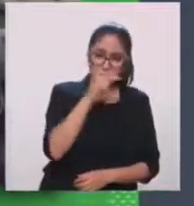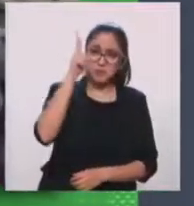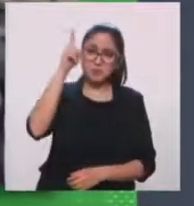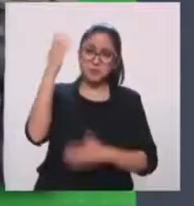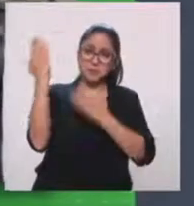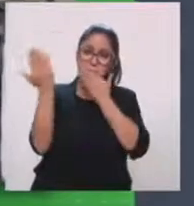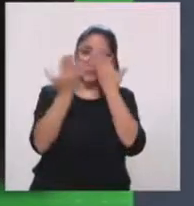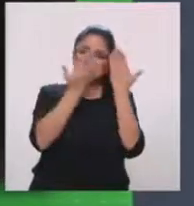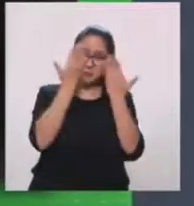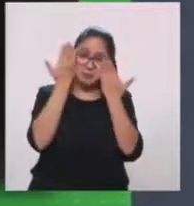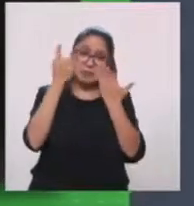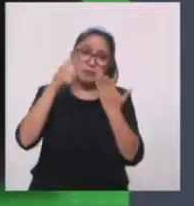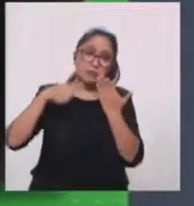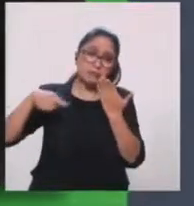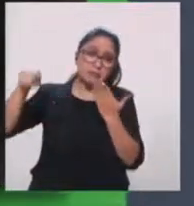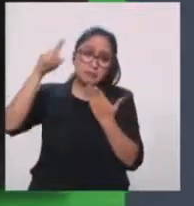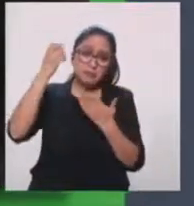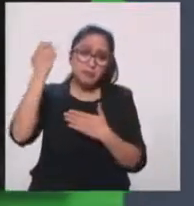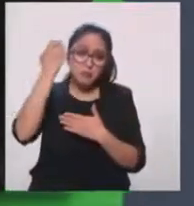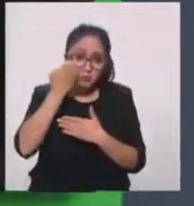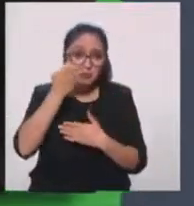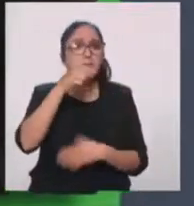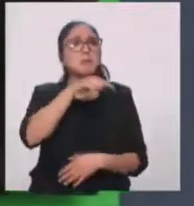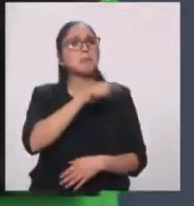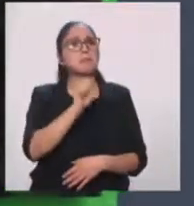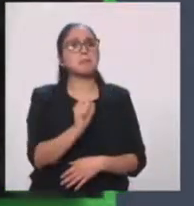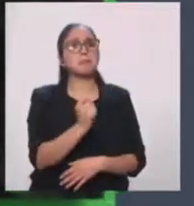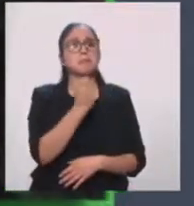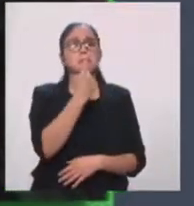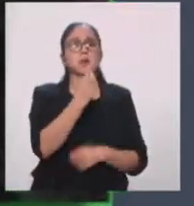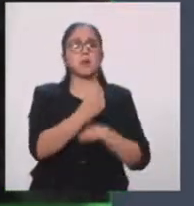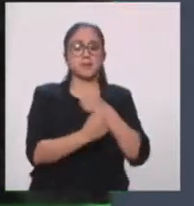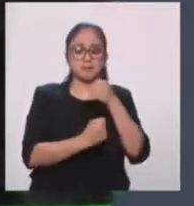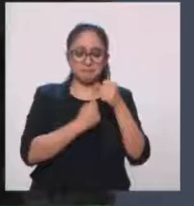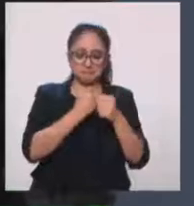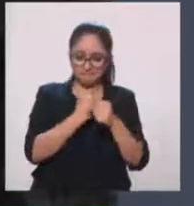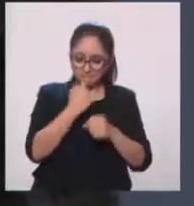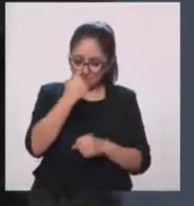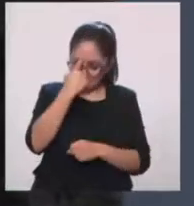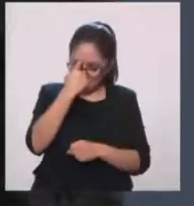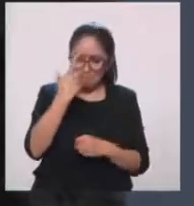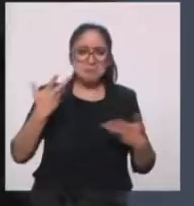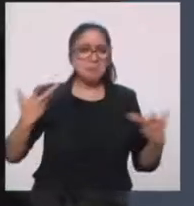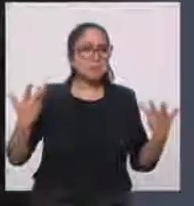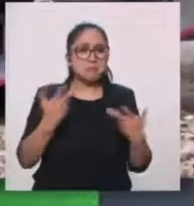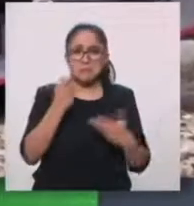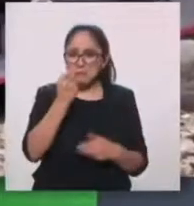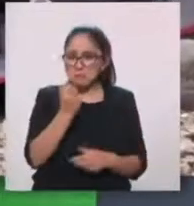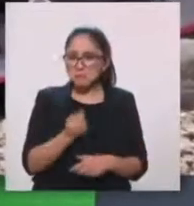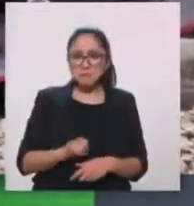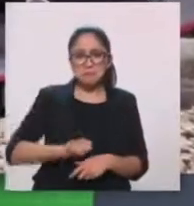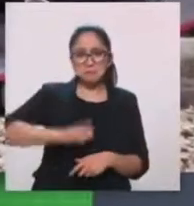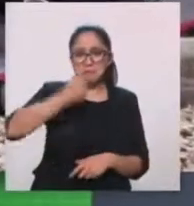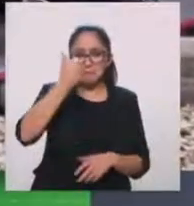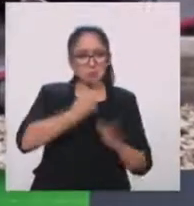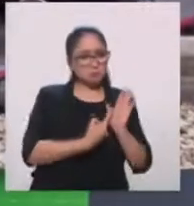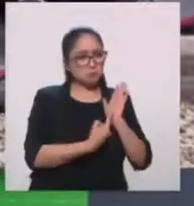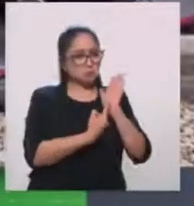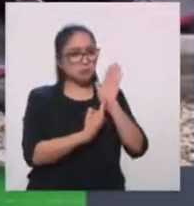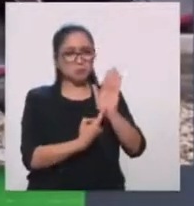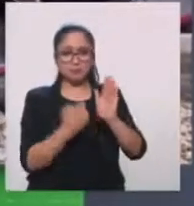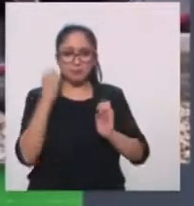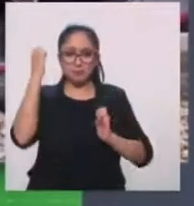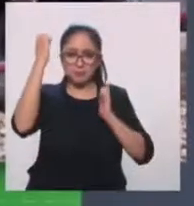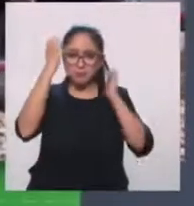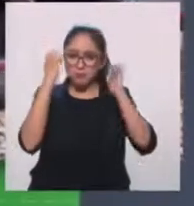Chaumire. Bueno, pues a los 21 años, él empezó a hacer su primera exposición aquí